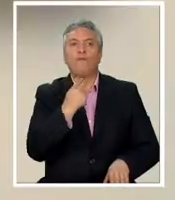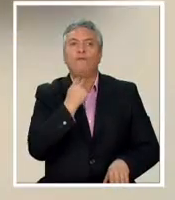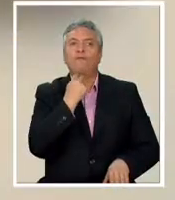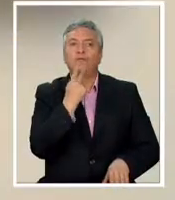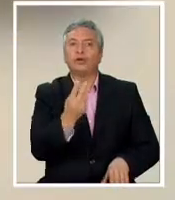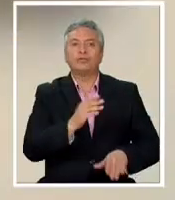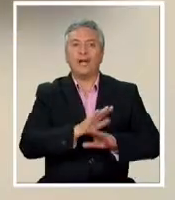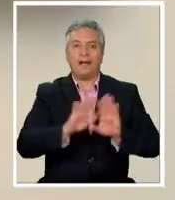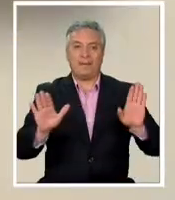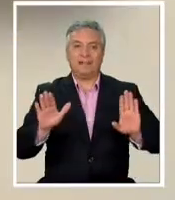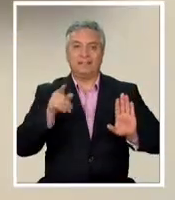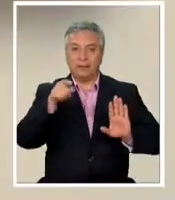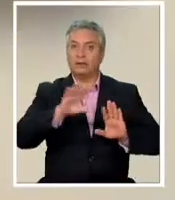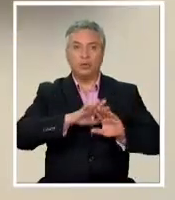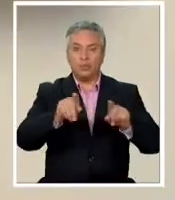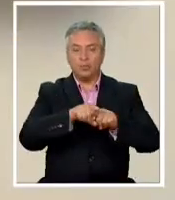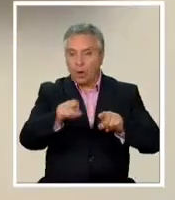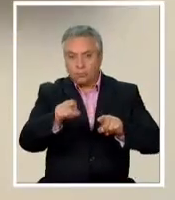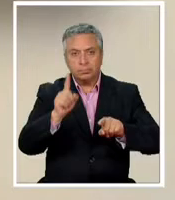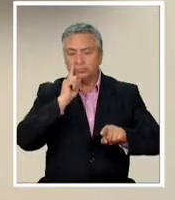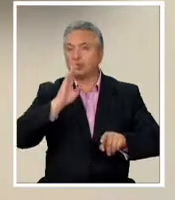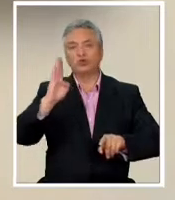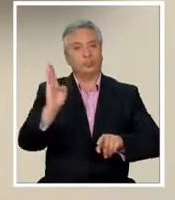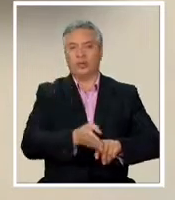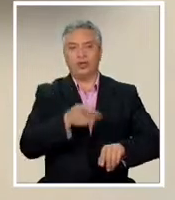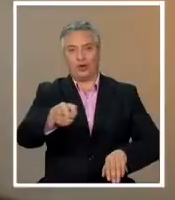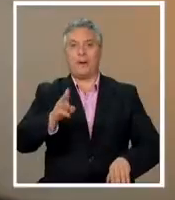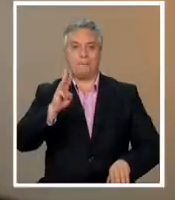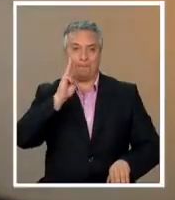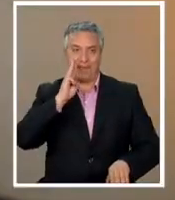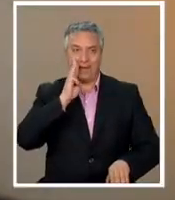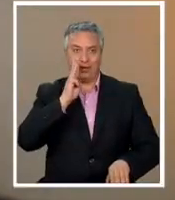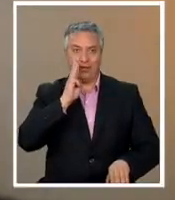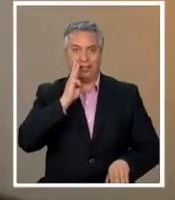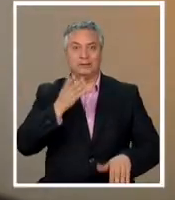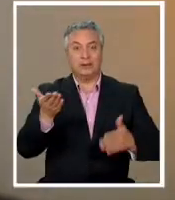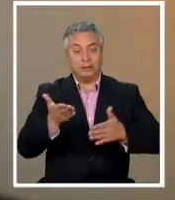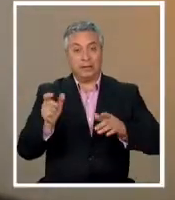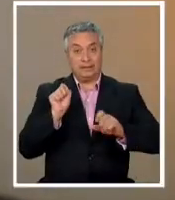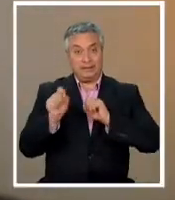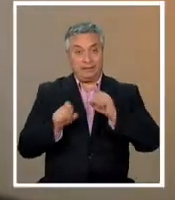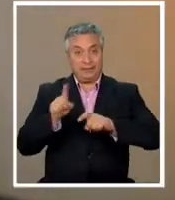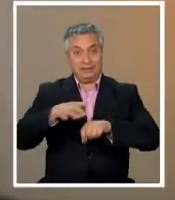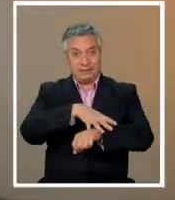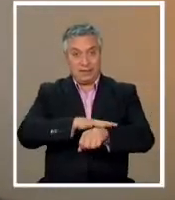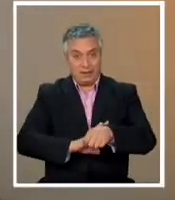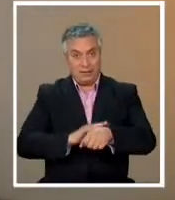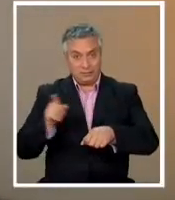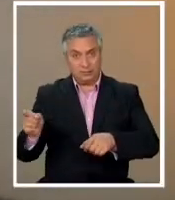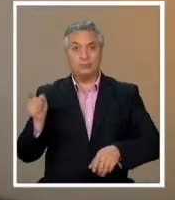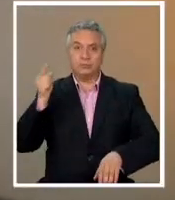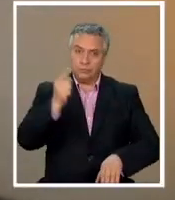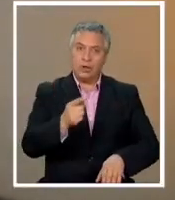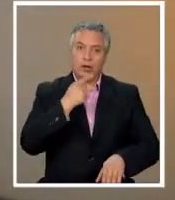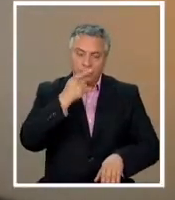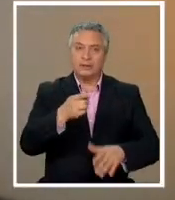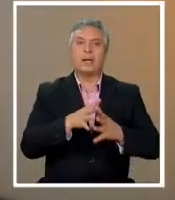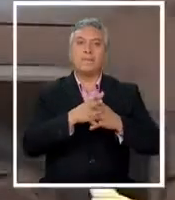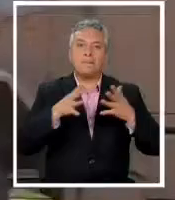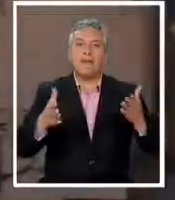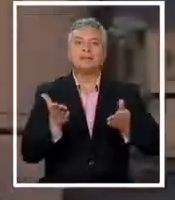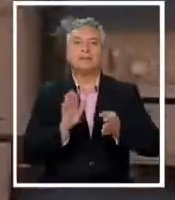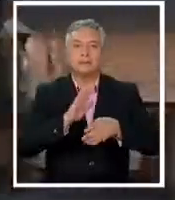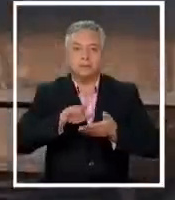una audiencia que finalmente se suspendió hasta este miércoles. La defensa de los funcionarios de la Armada solicitó contar con más